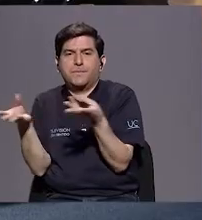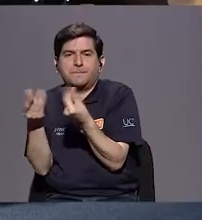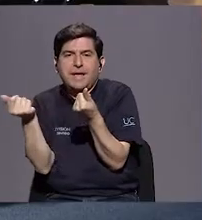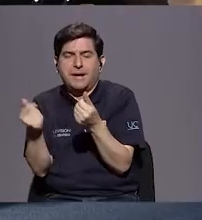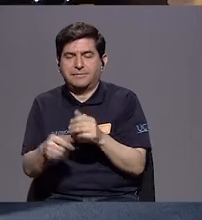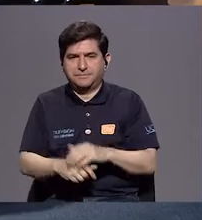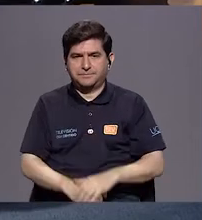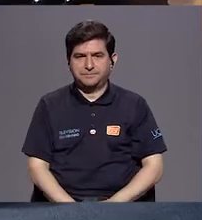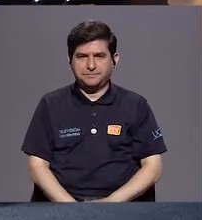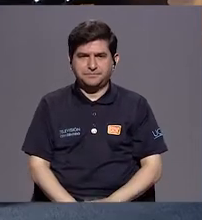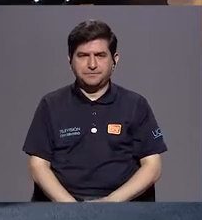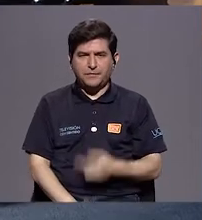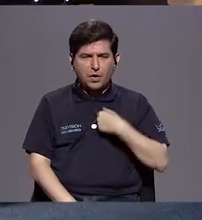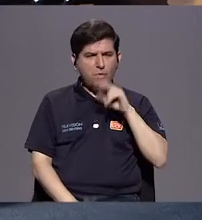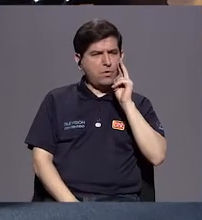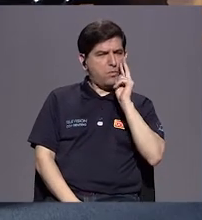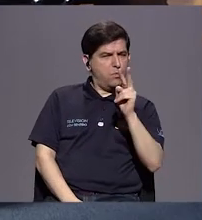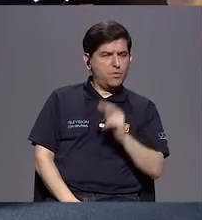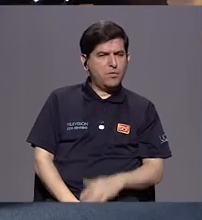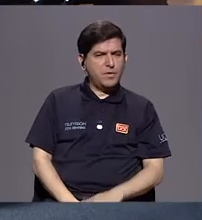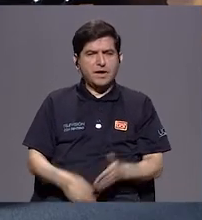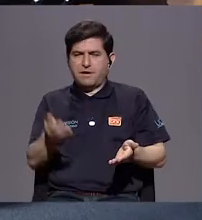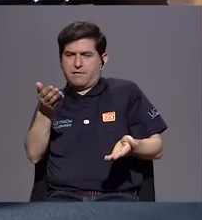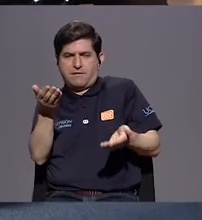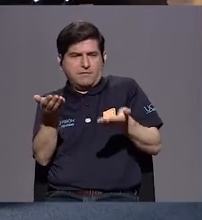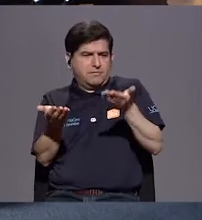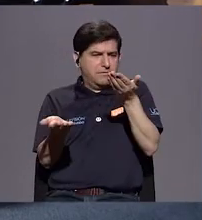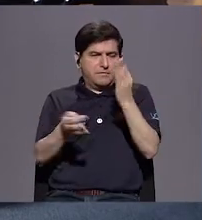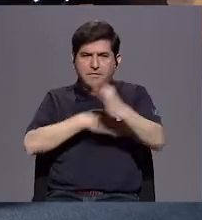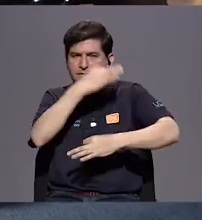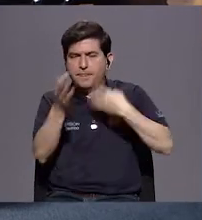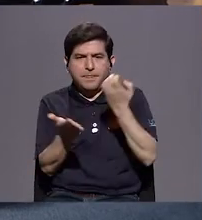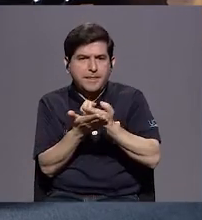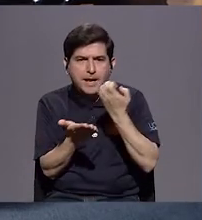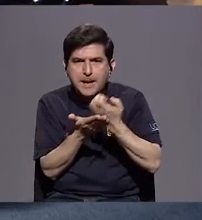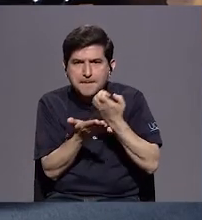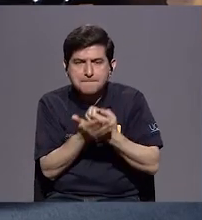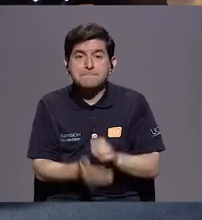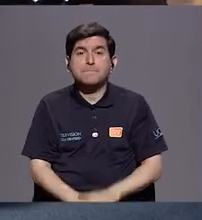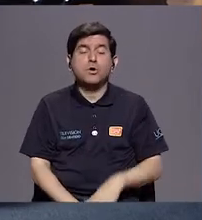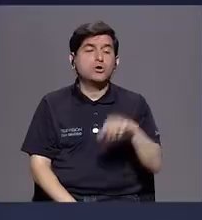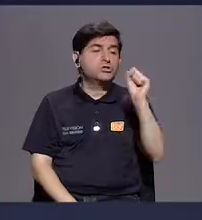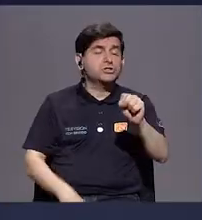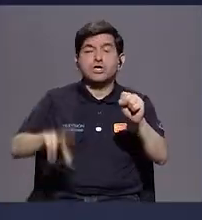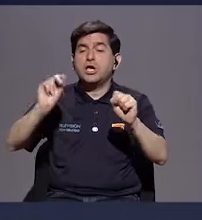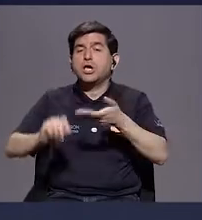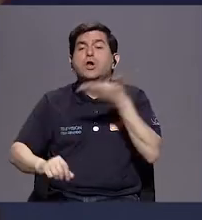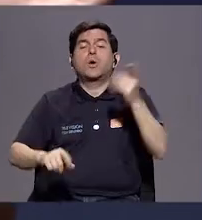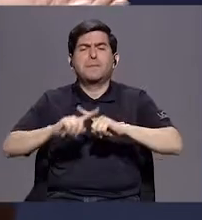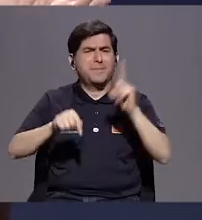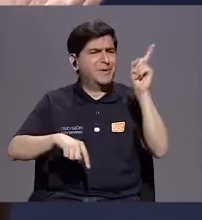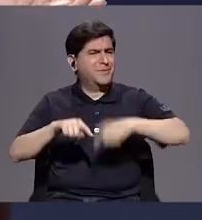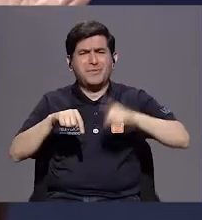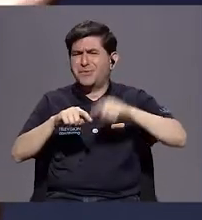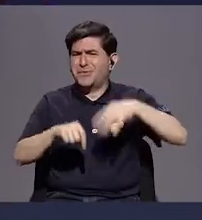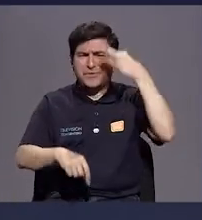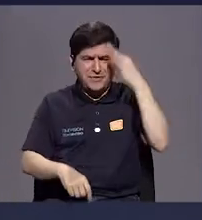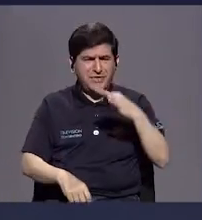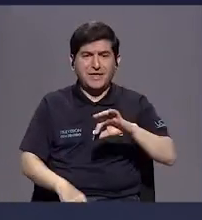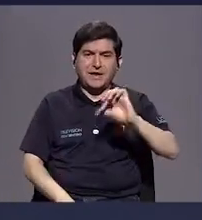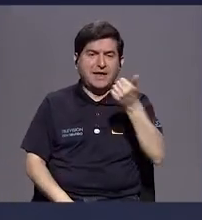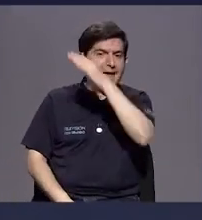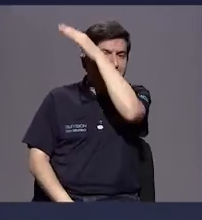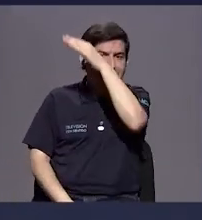sino entonces ver hasta dónde vienen los equilibrios entre los tipos de economía, que sí y que no, pero no podríamos apostar a los 10